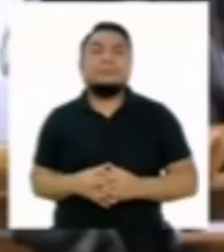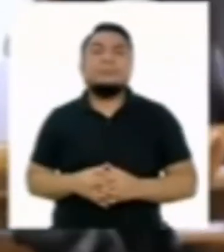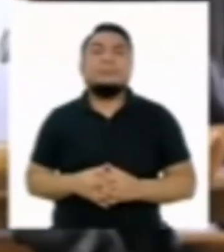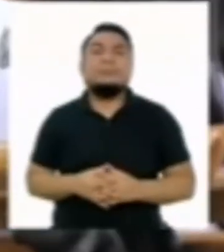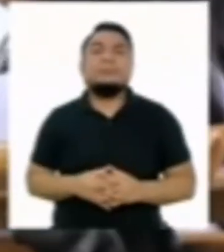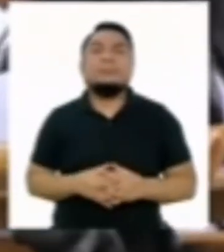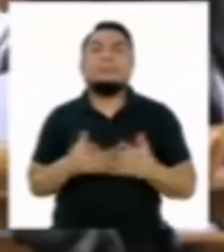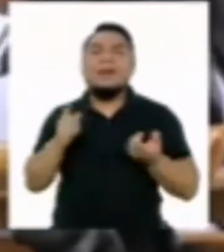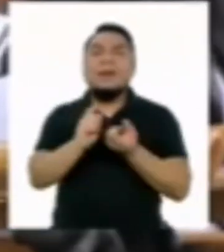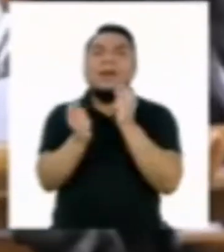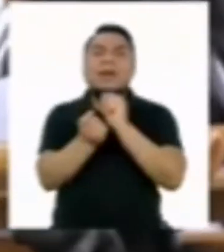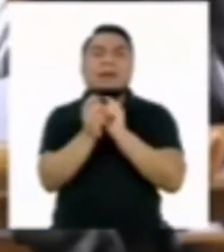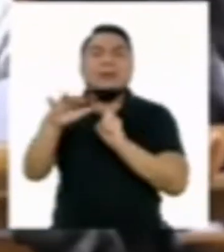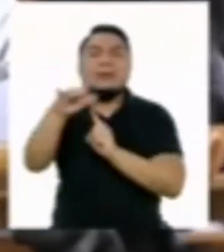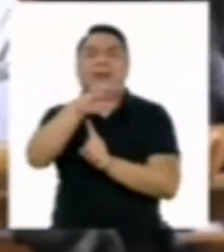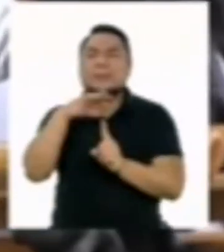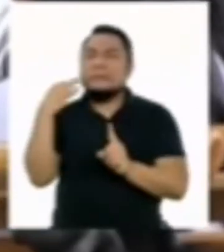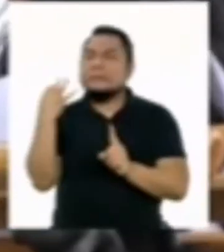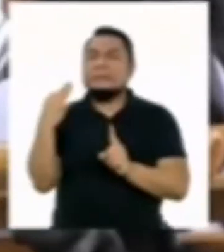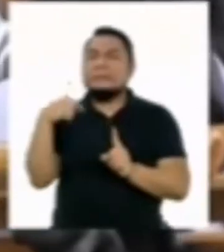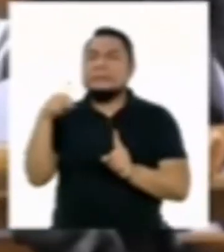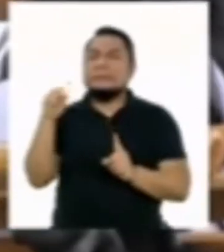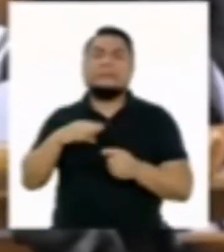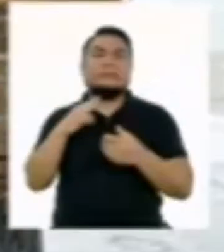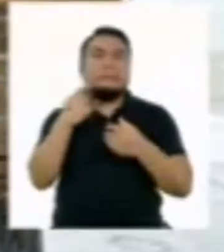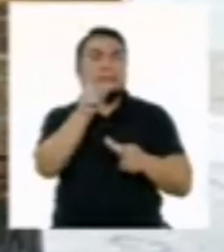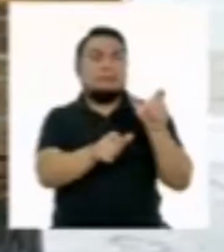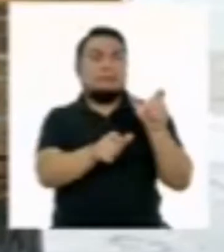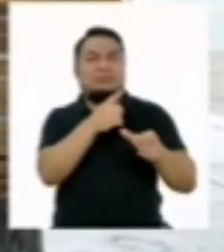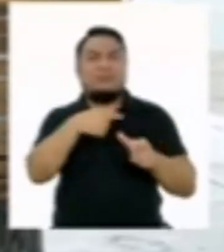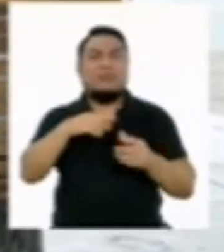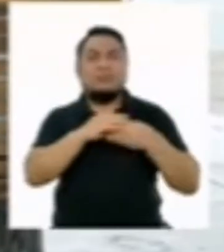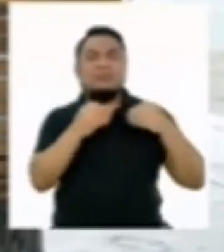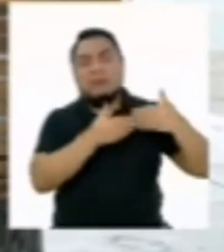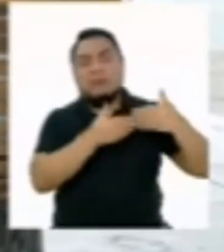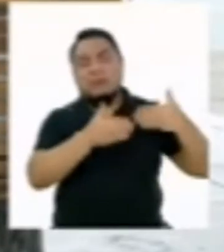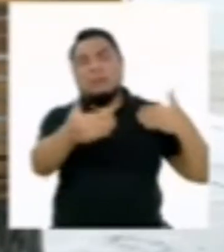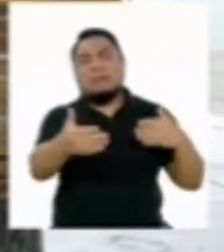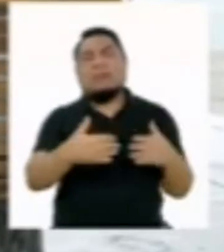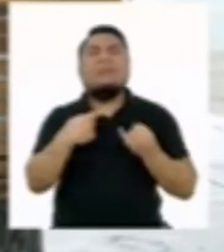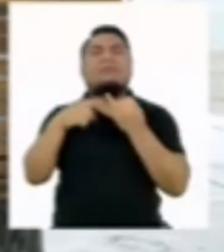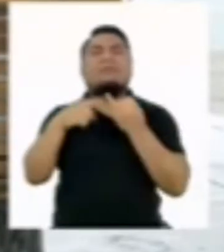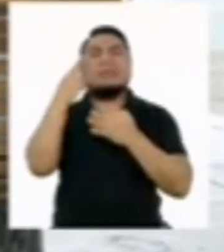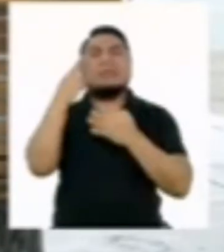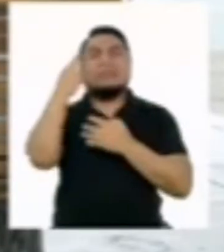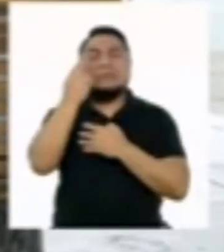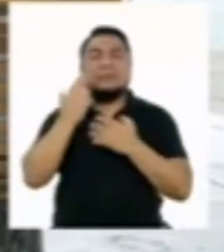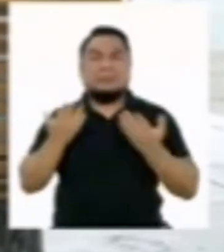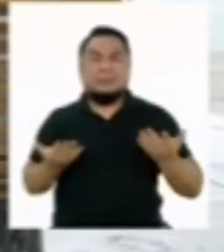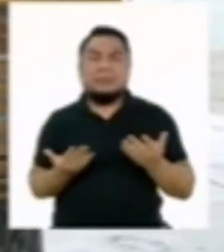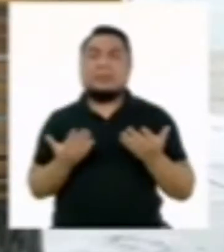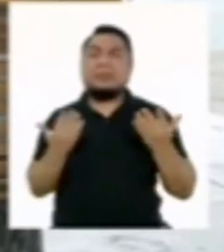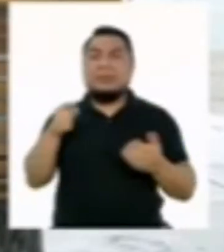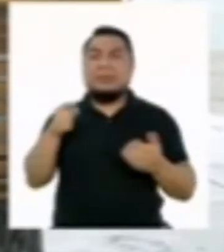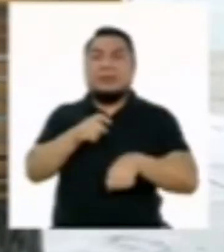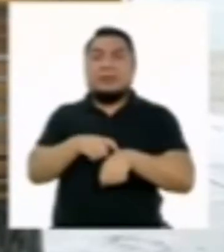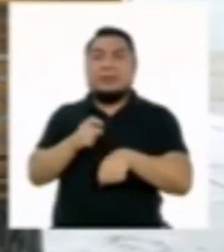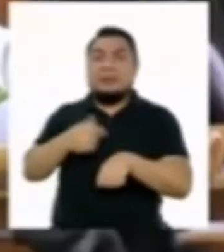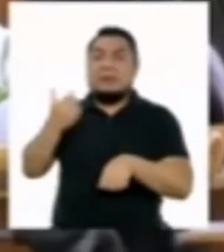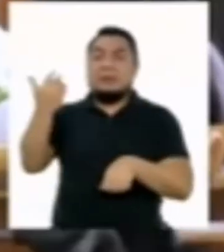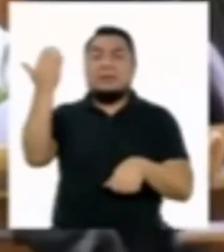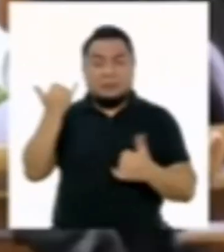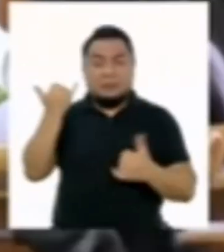El cambio climático ha existido siempre en la historia de la humanidad a raíz de diferentes causas. Sin embargo, en el tiempo